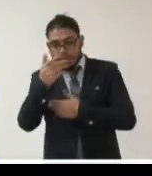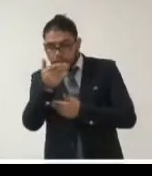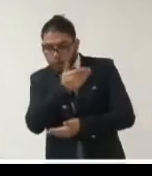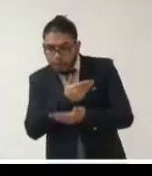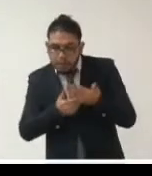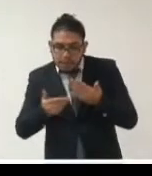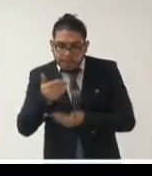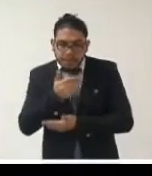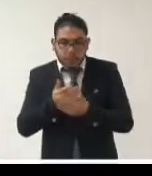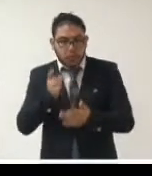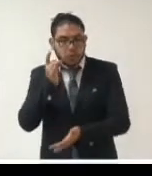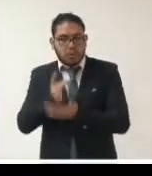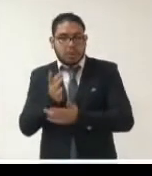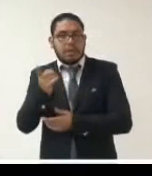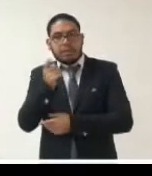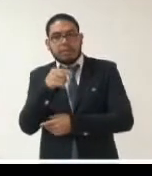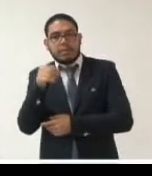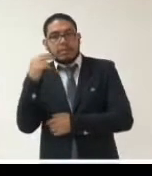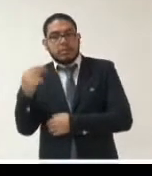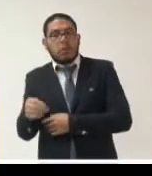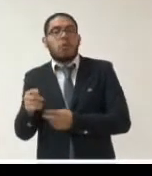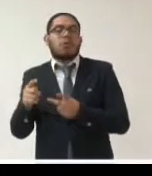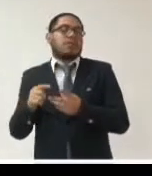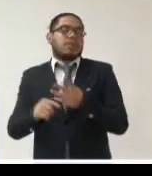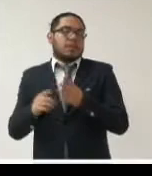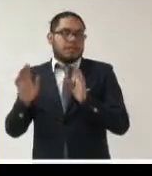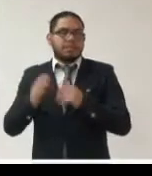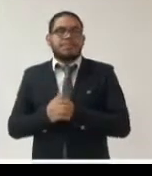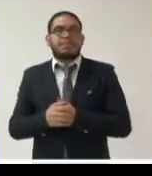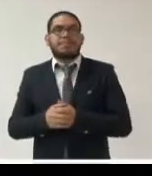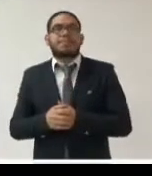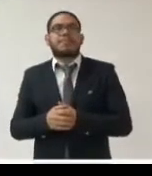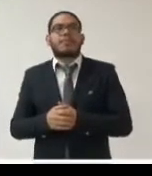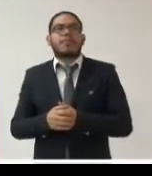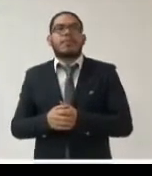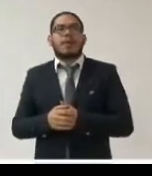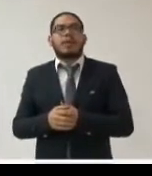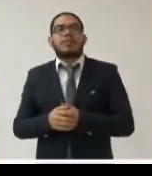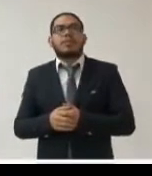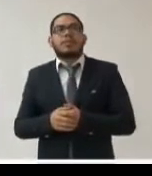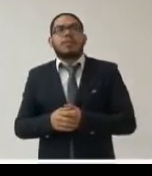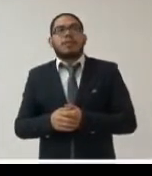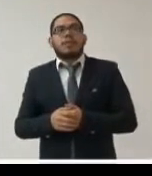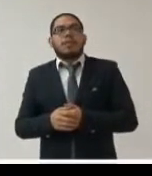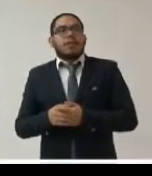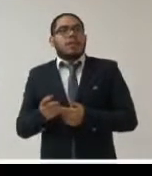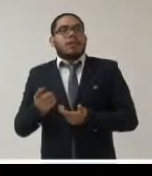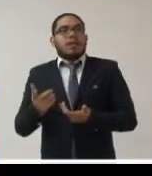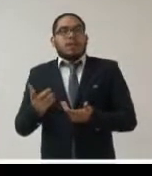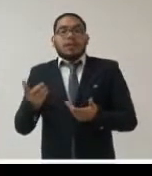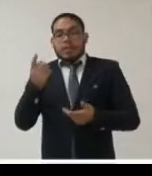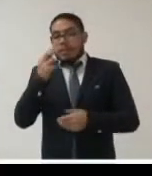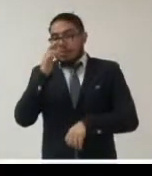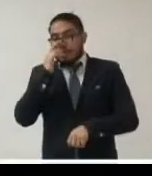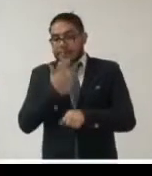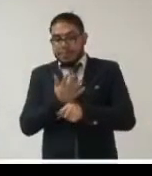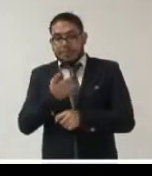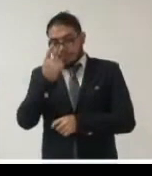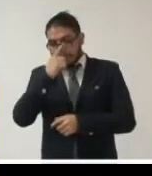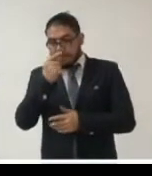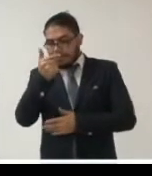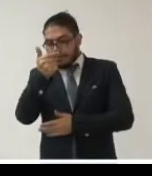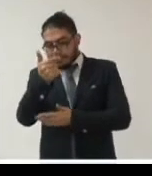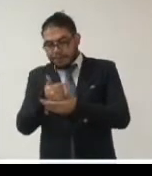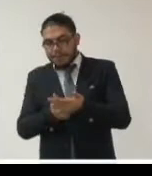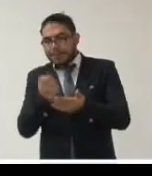estrictamente necesarios tanto de las entidades bancarias como de los organismos del estado encargados de elaborar estos padrones